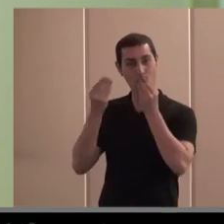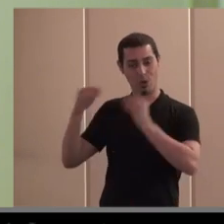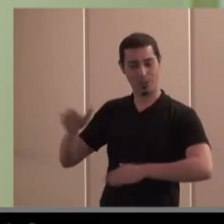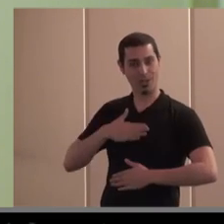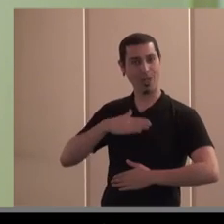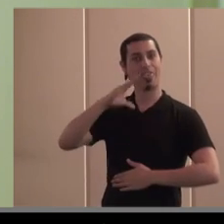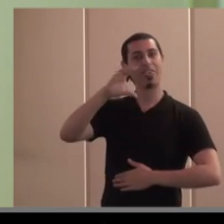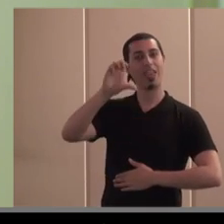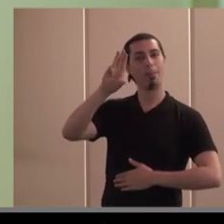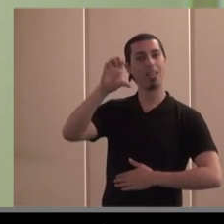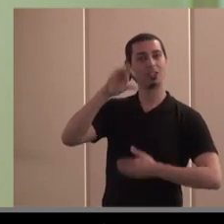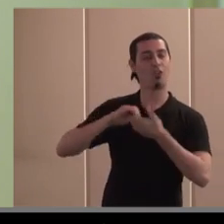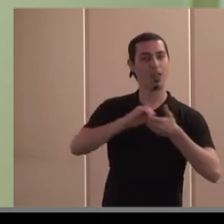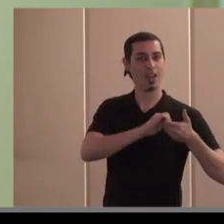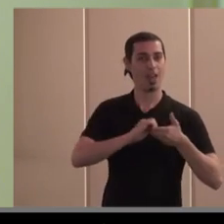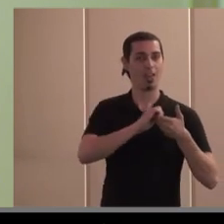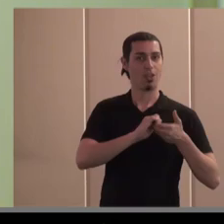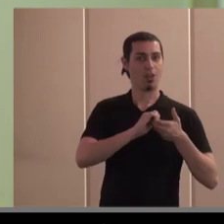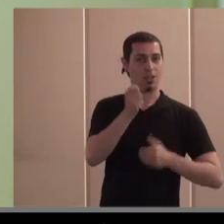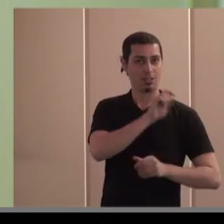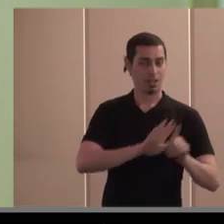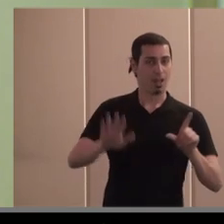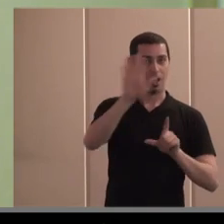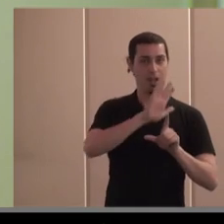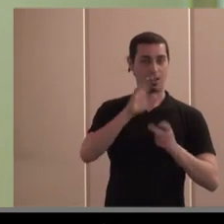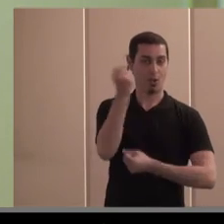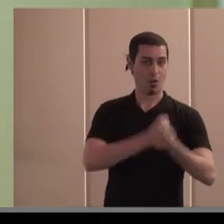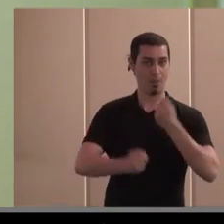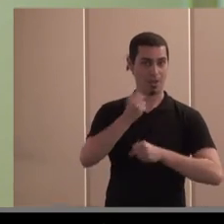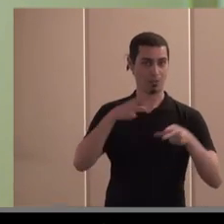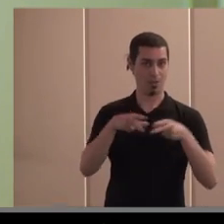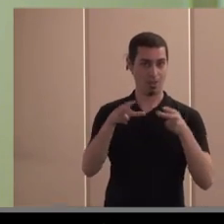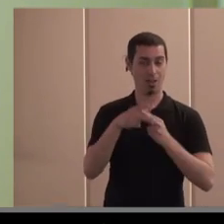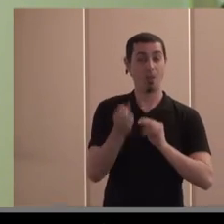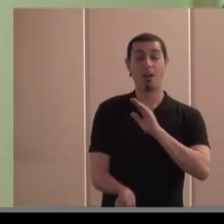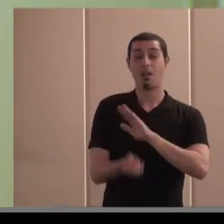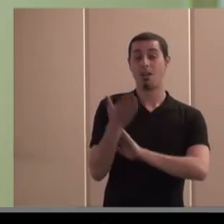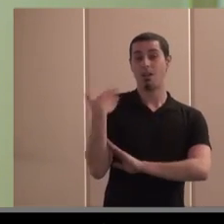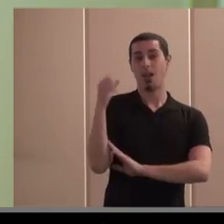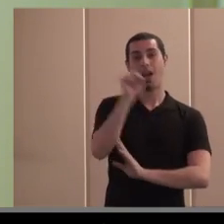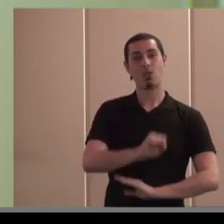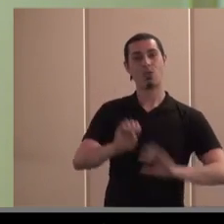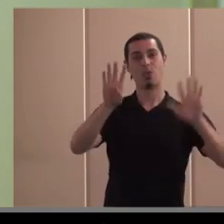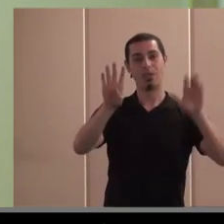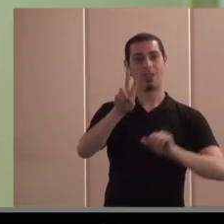CEPES la Confederación Empresarial Española de la Economía Social nació en el año 92 como ha comentado Santiago